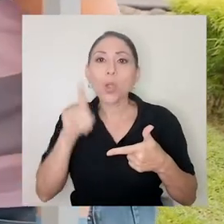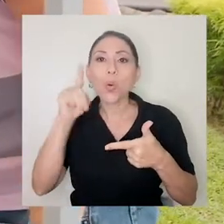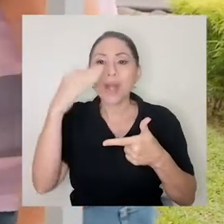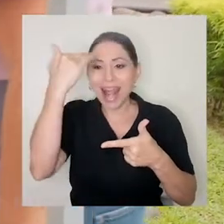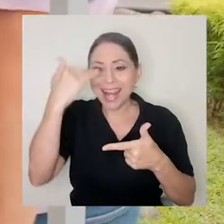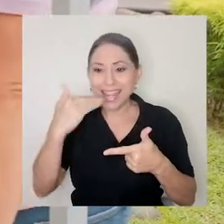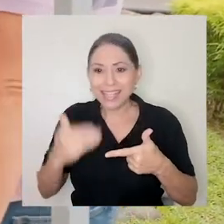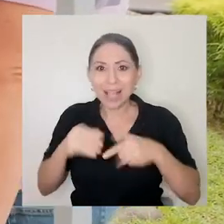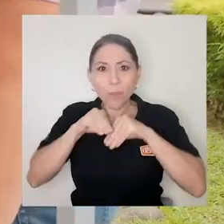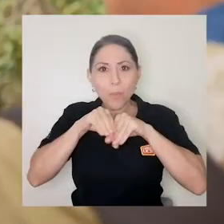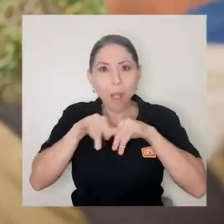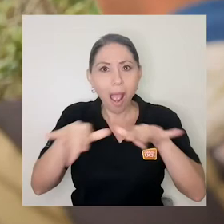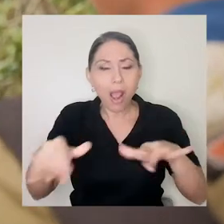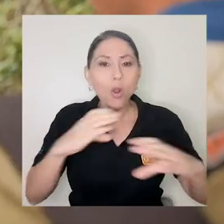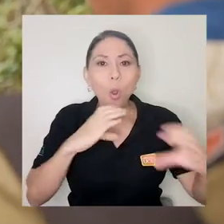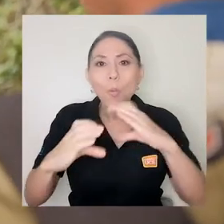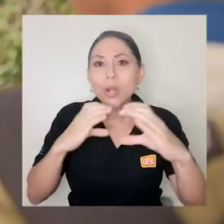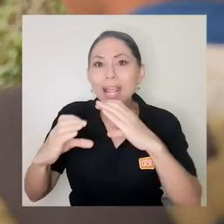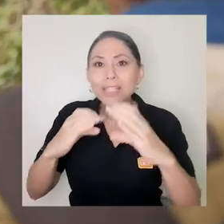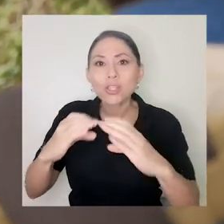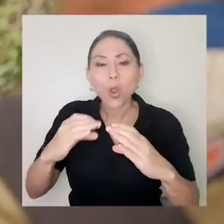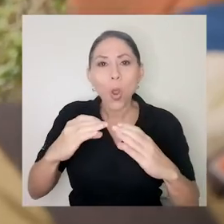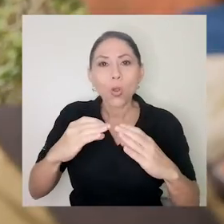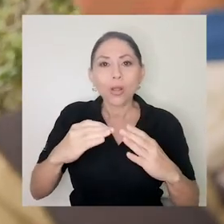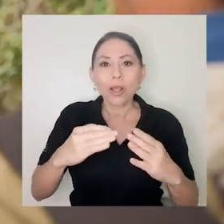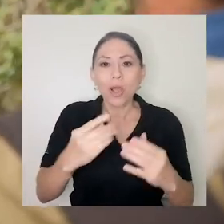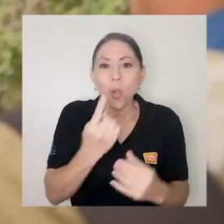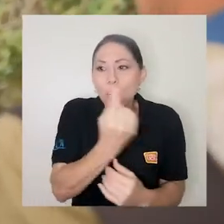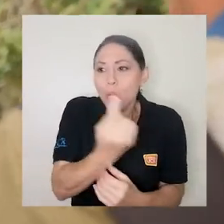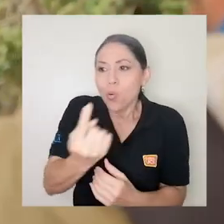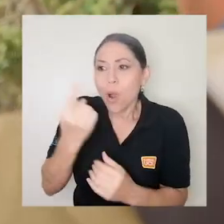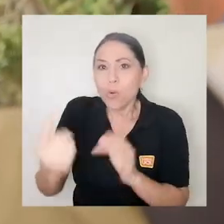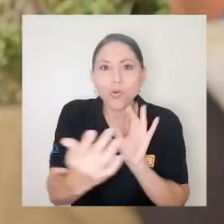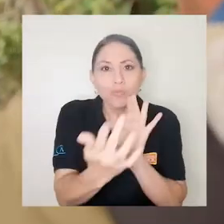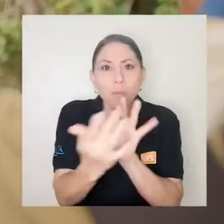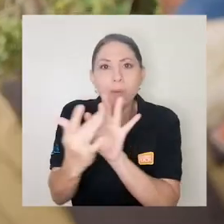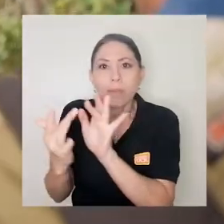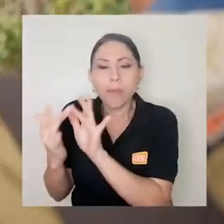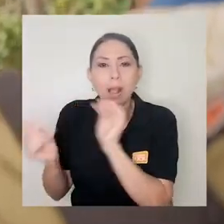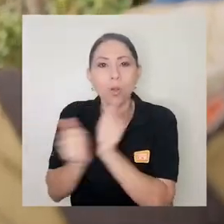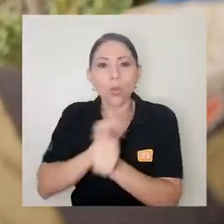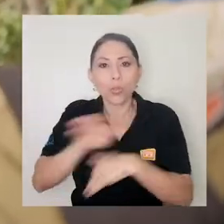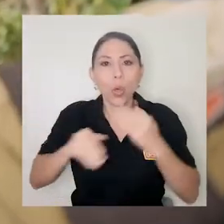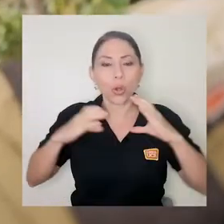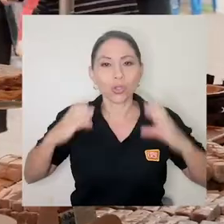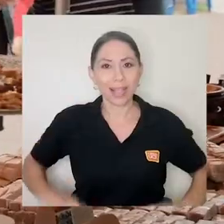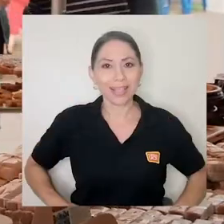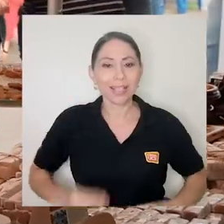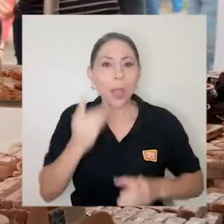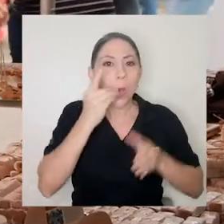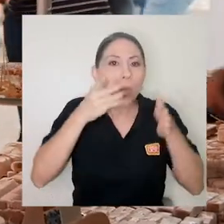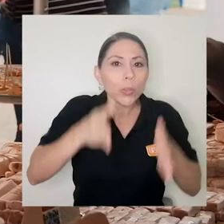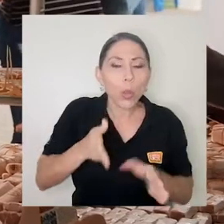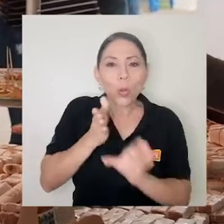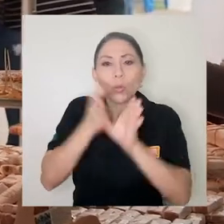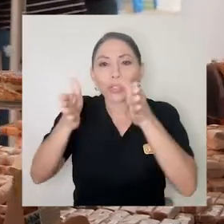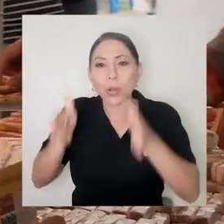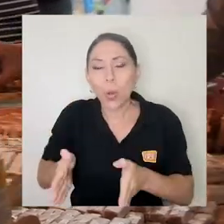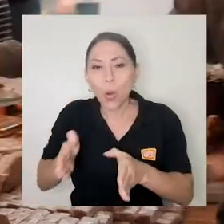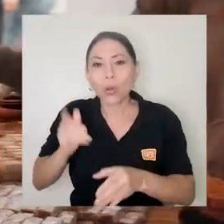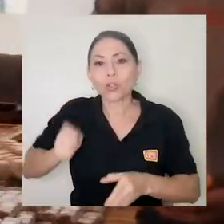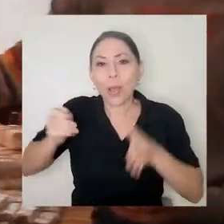comunicación personalizada uno a uno con nuestra cartera de clientes. Eso es súper importante, odontólogos, psicólogos,